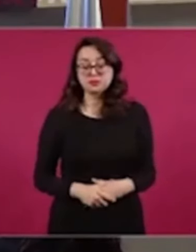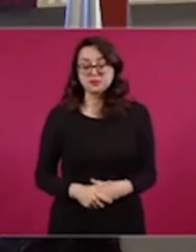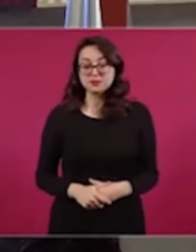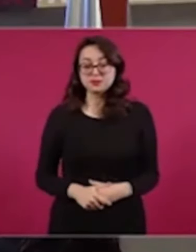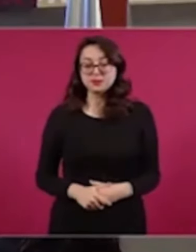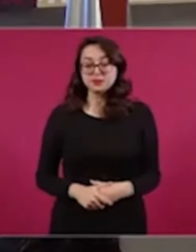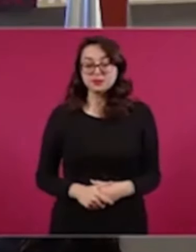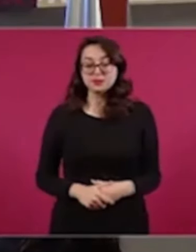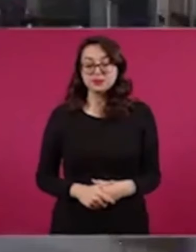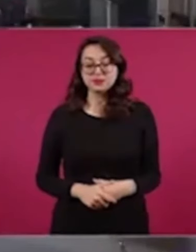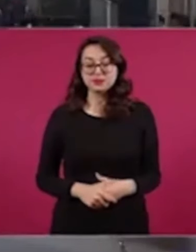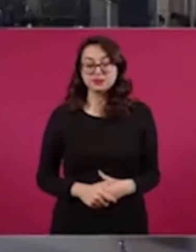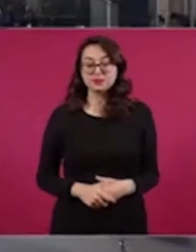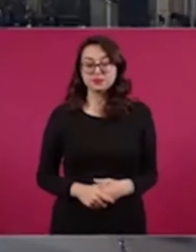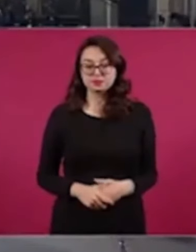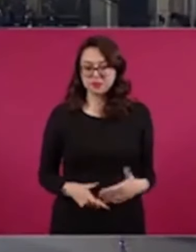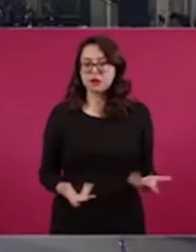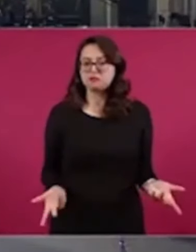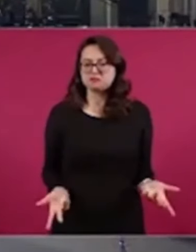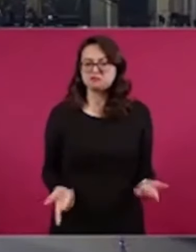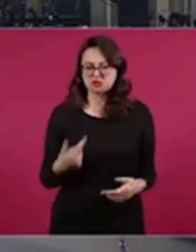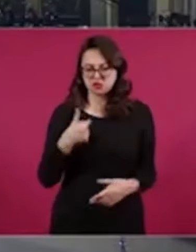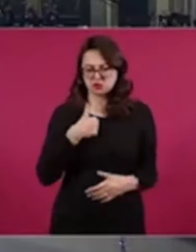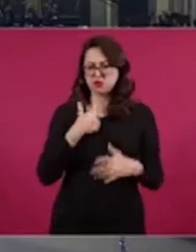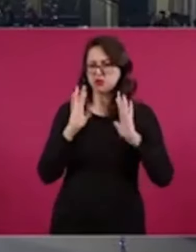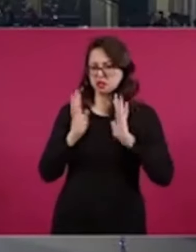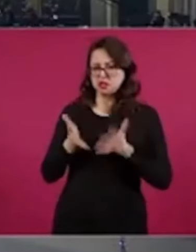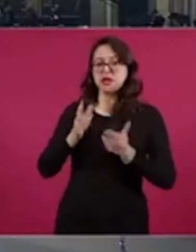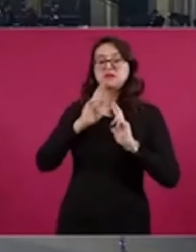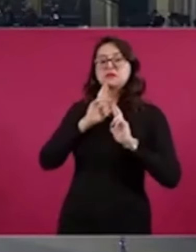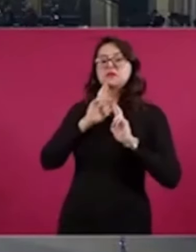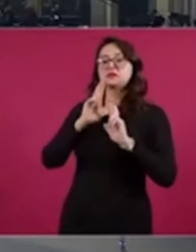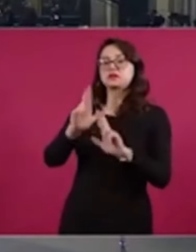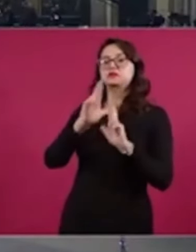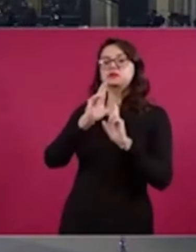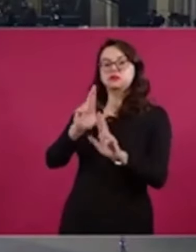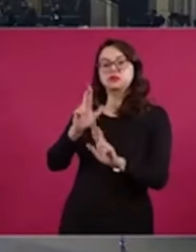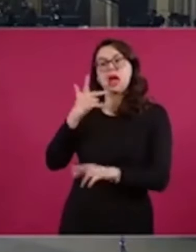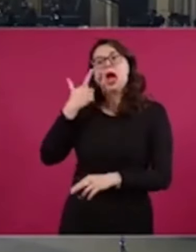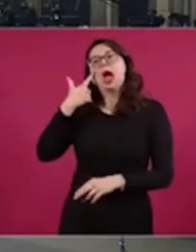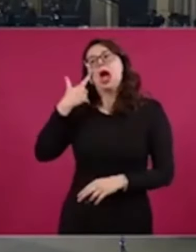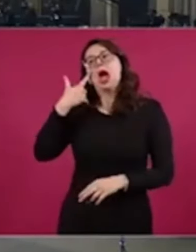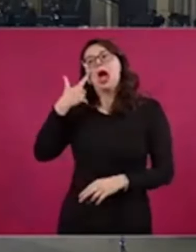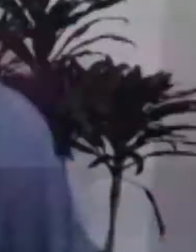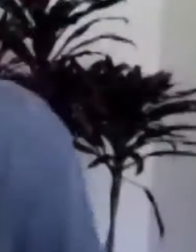Entonces, ya está la respuesta. Vamos a esperar el reportaje.